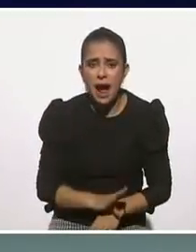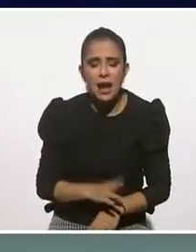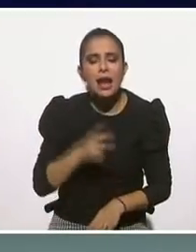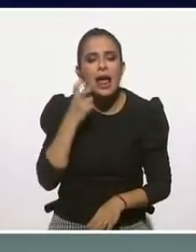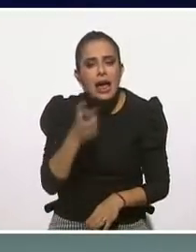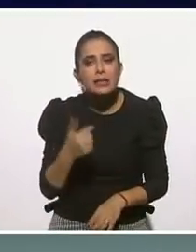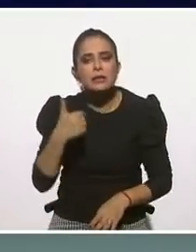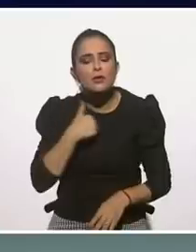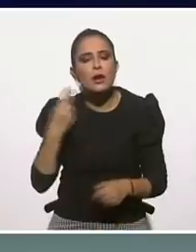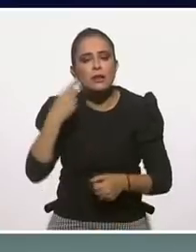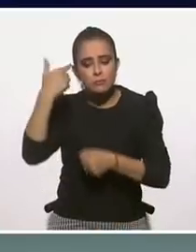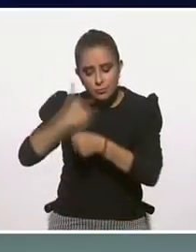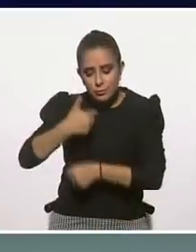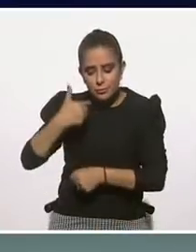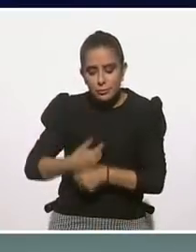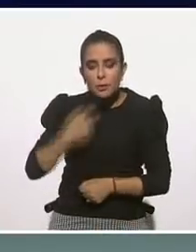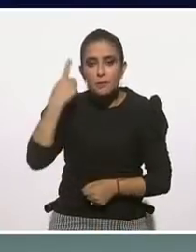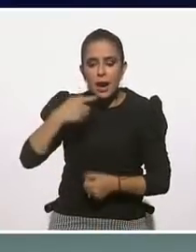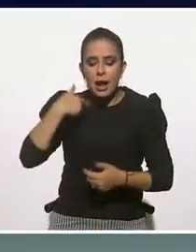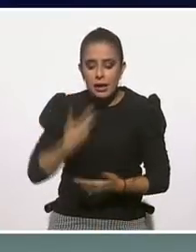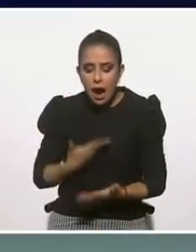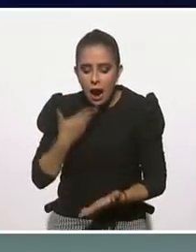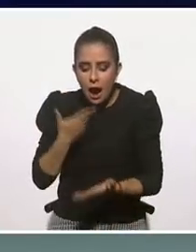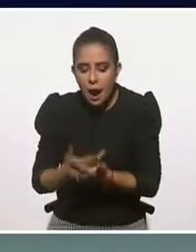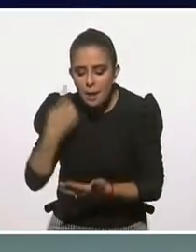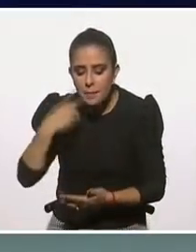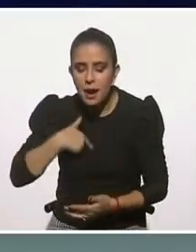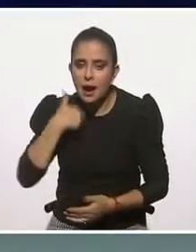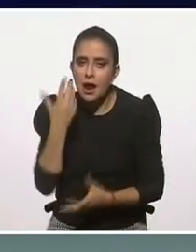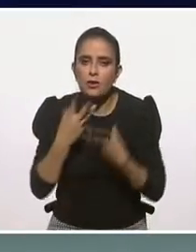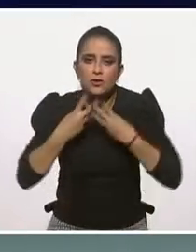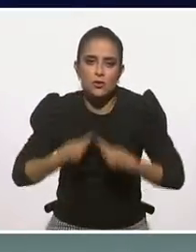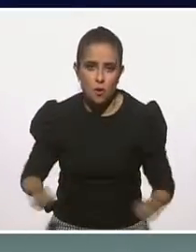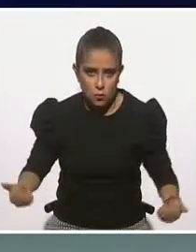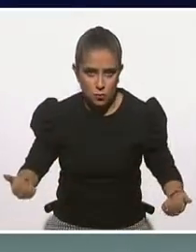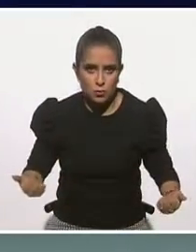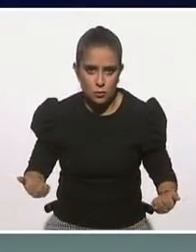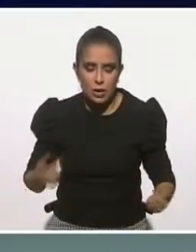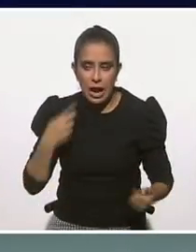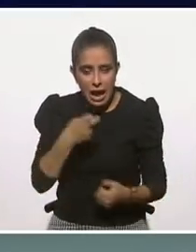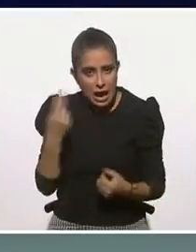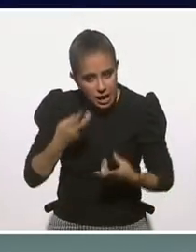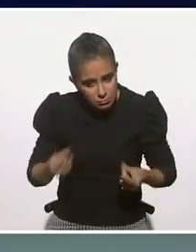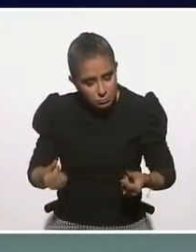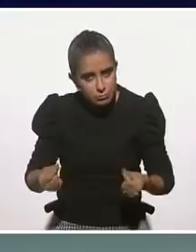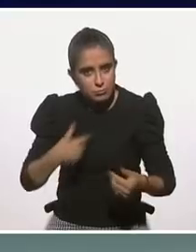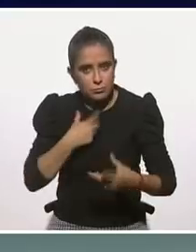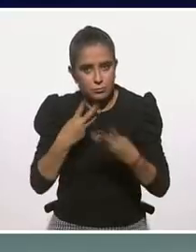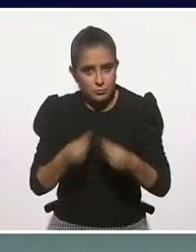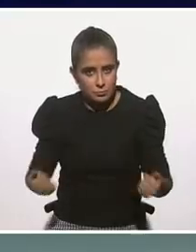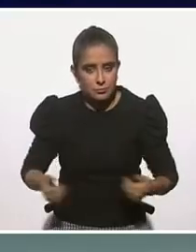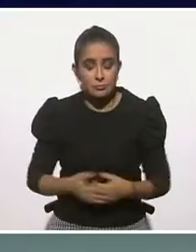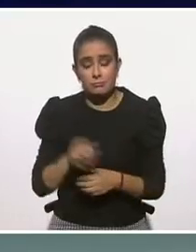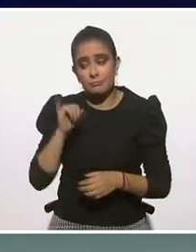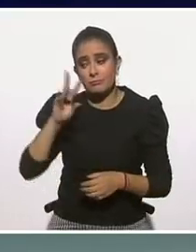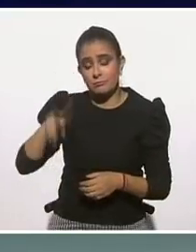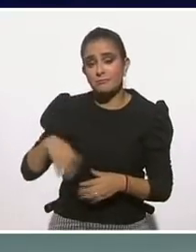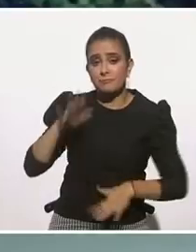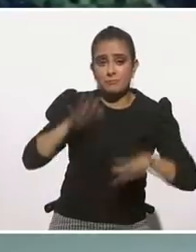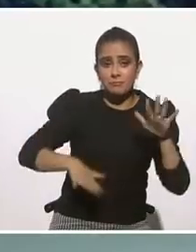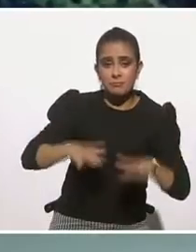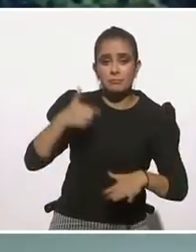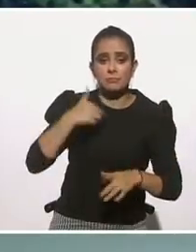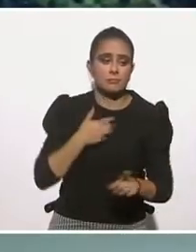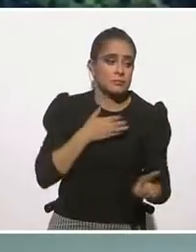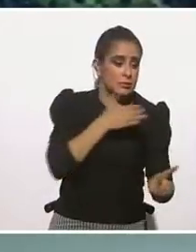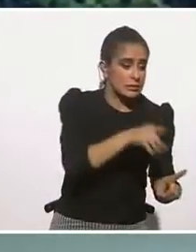apropiarme y empezar a poner las cosas en la mesa. Y ante esta necesidad, pues también tenemos como varias visión de vida. O sea, de repente, bueno, si me voy